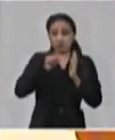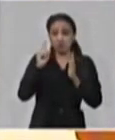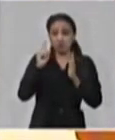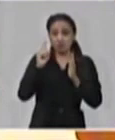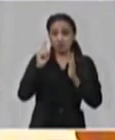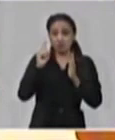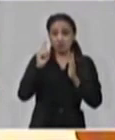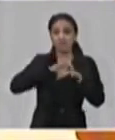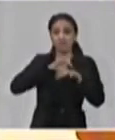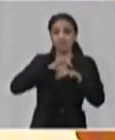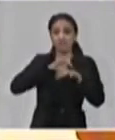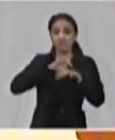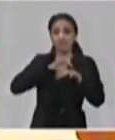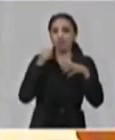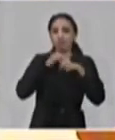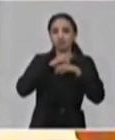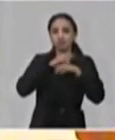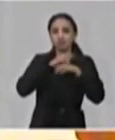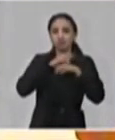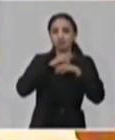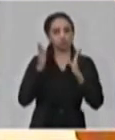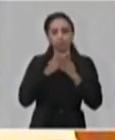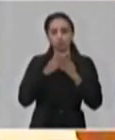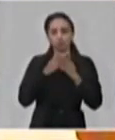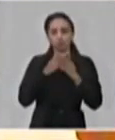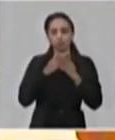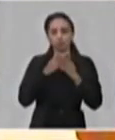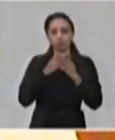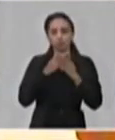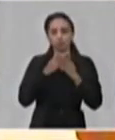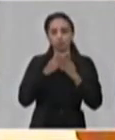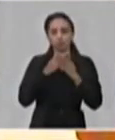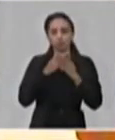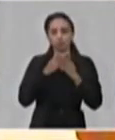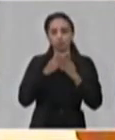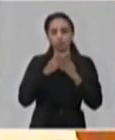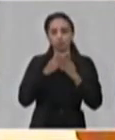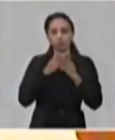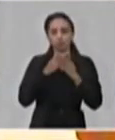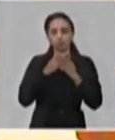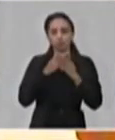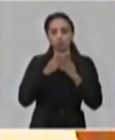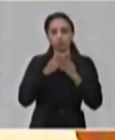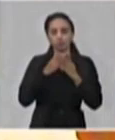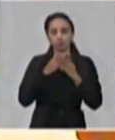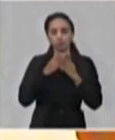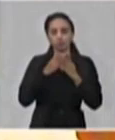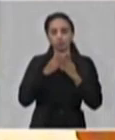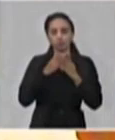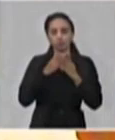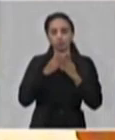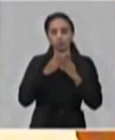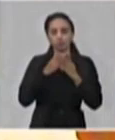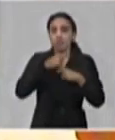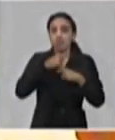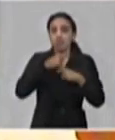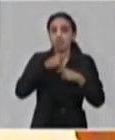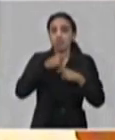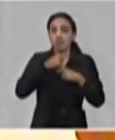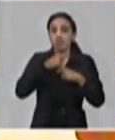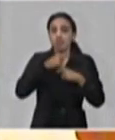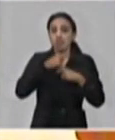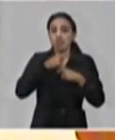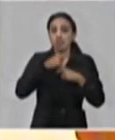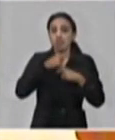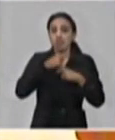evitaría la propagación. Usar el pliegue del colo, como se ha dicho, cuando vamos a toser y estornudar, es un